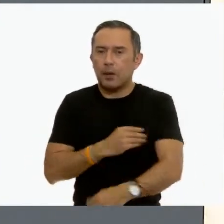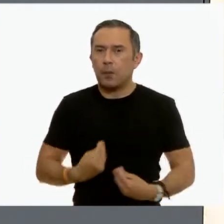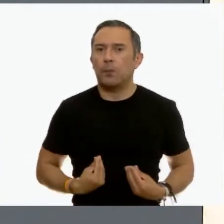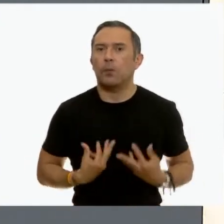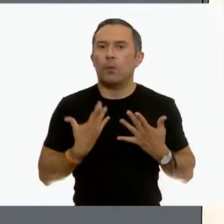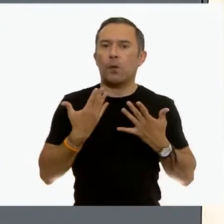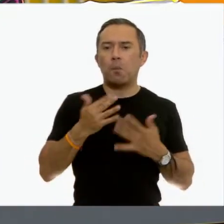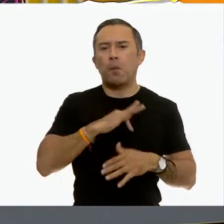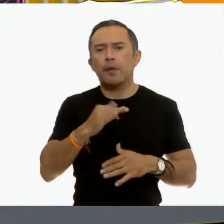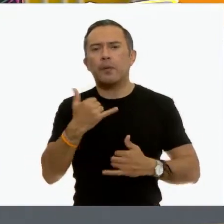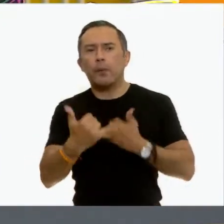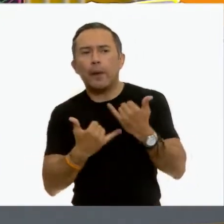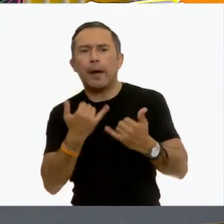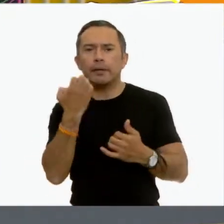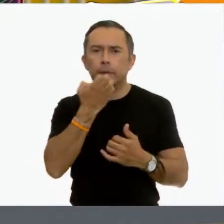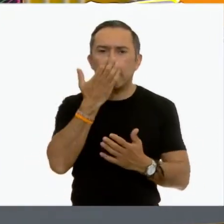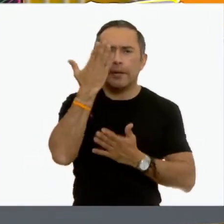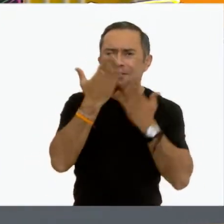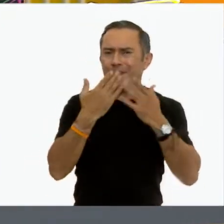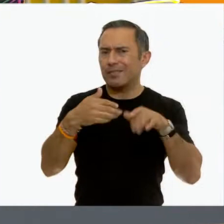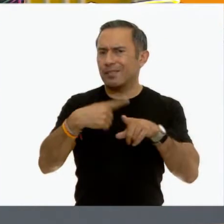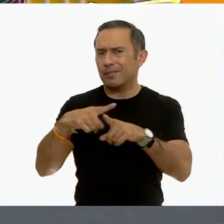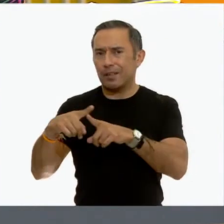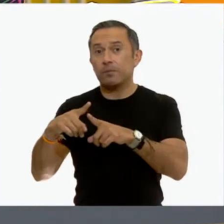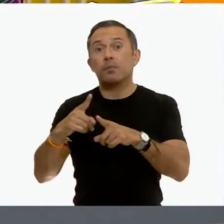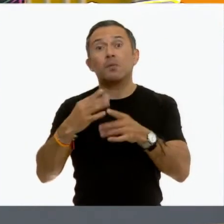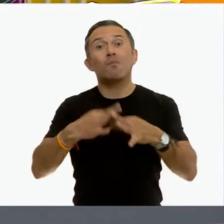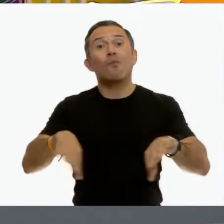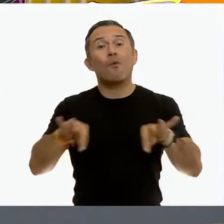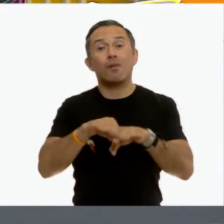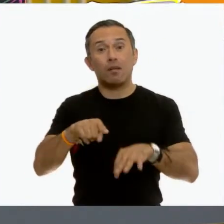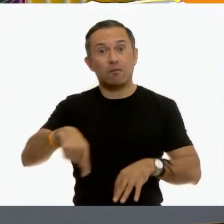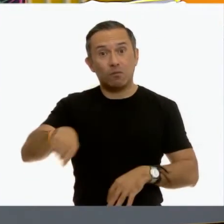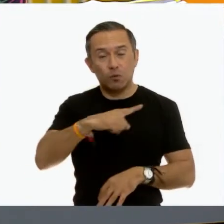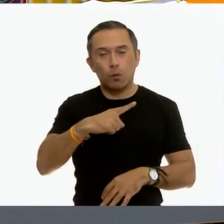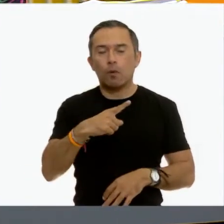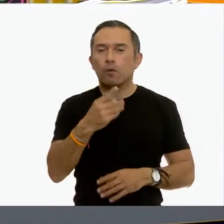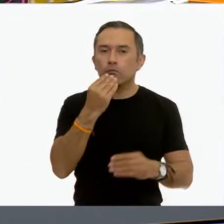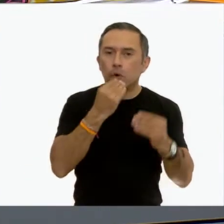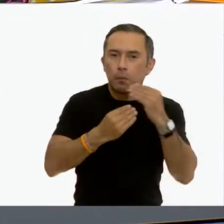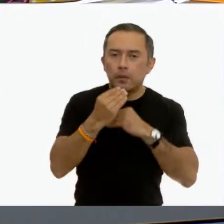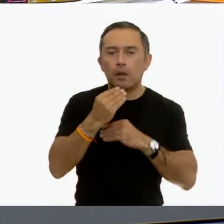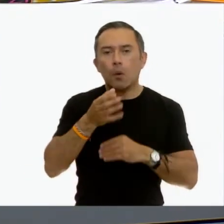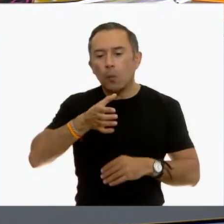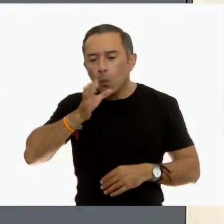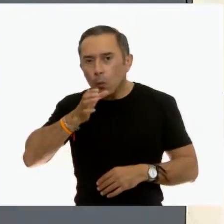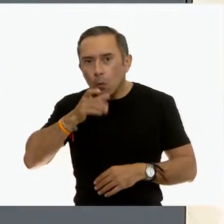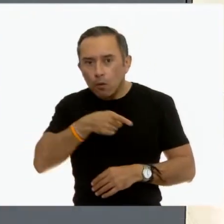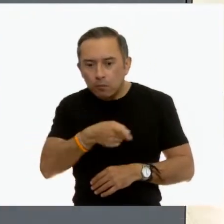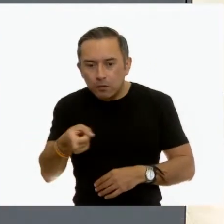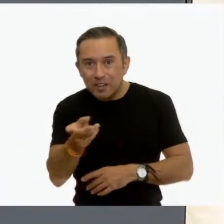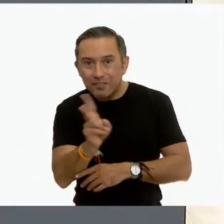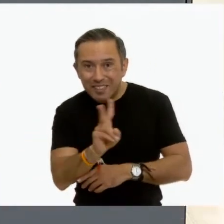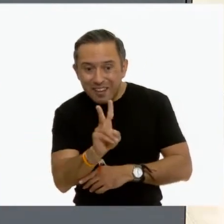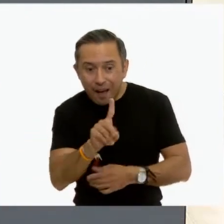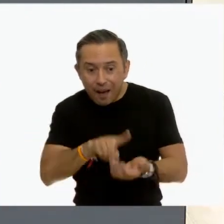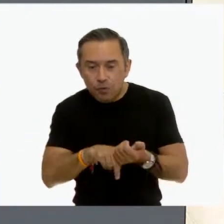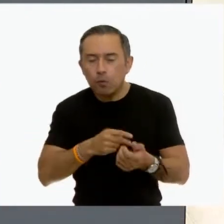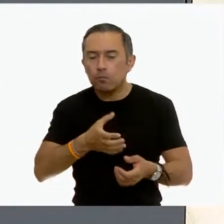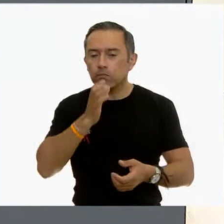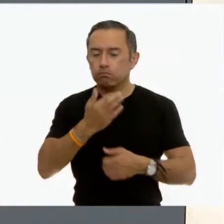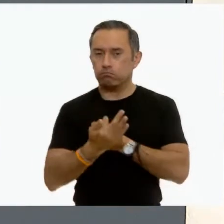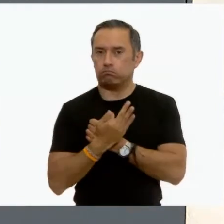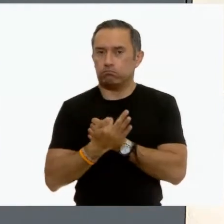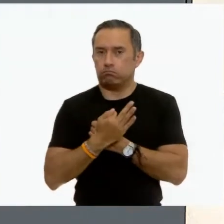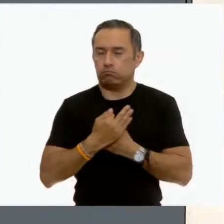es importante que nuestros organismos obtengan los alimentos y las bebidas de los nutrimentos que necesita. Los alimentos están